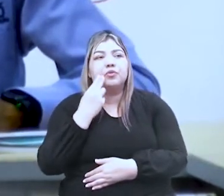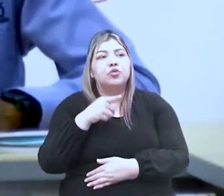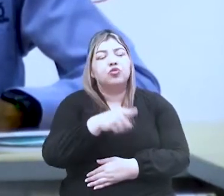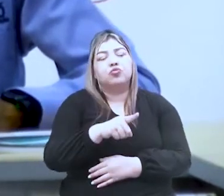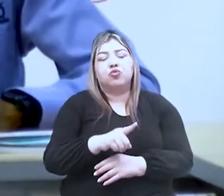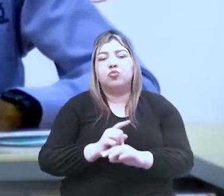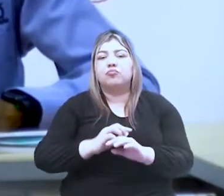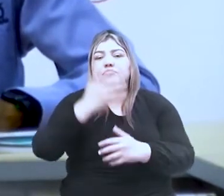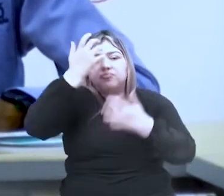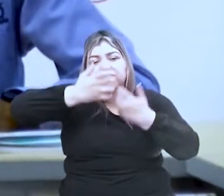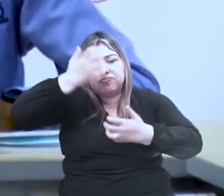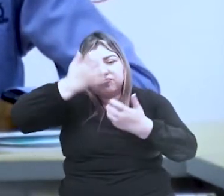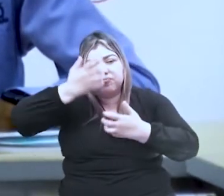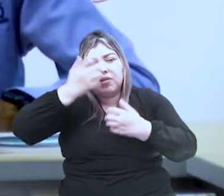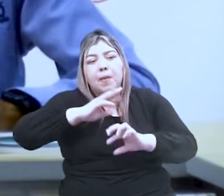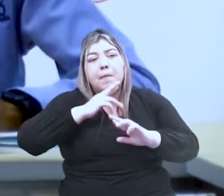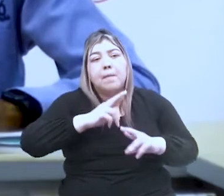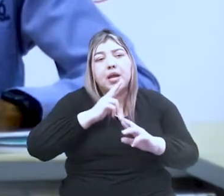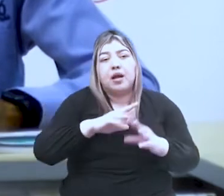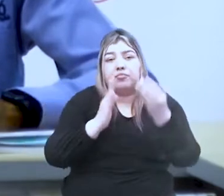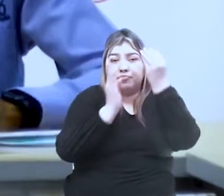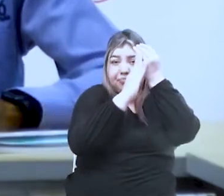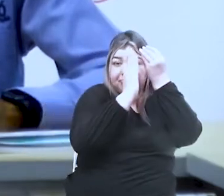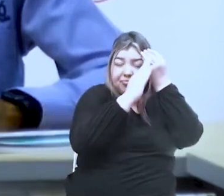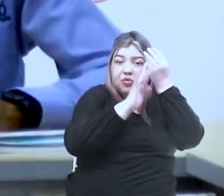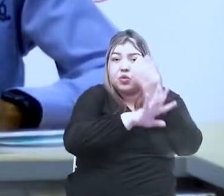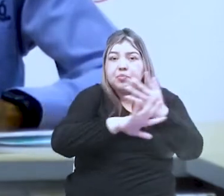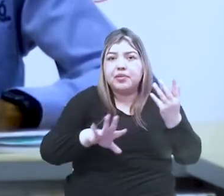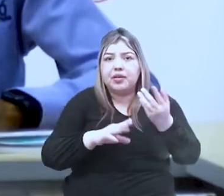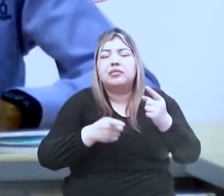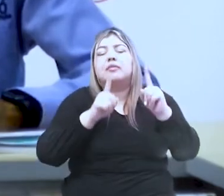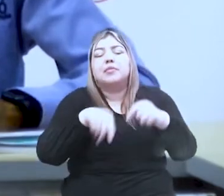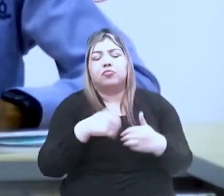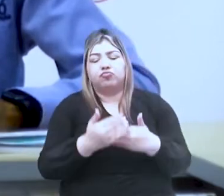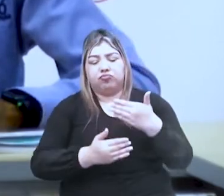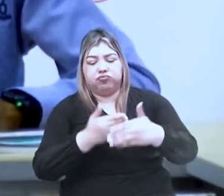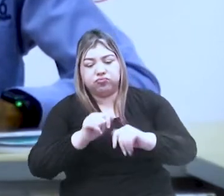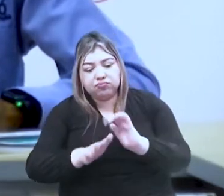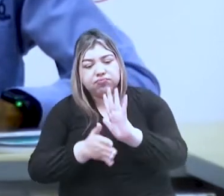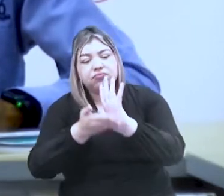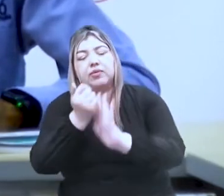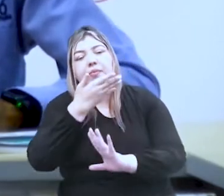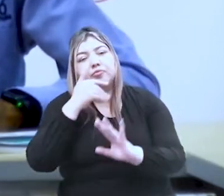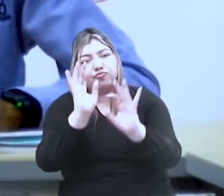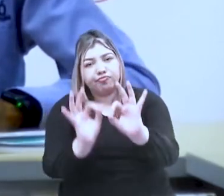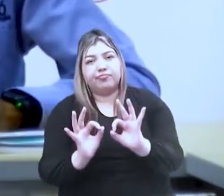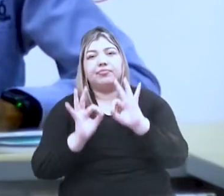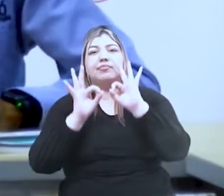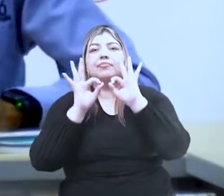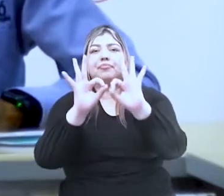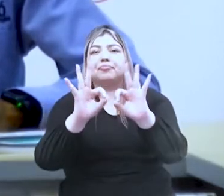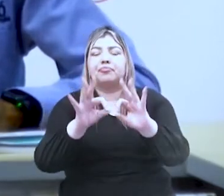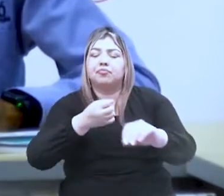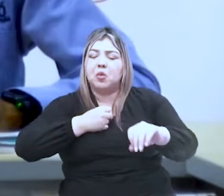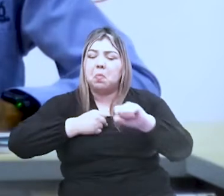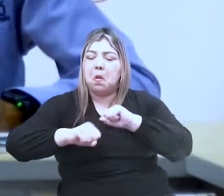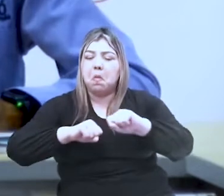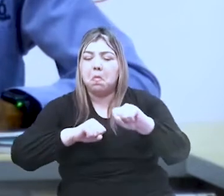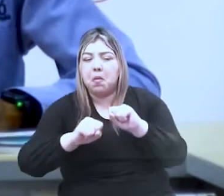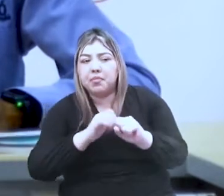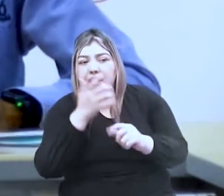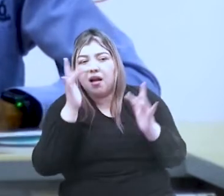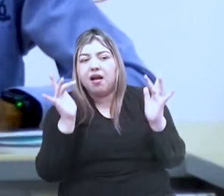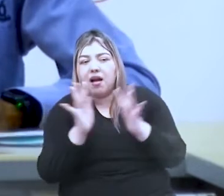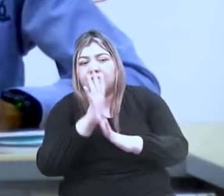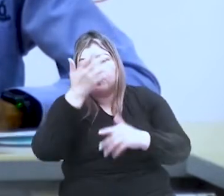evaluación, no solamente las que tienen que ver con las pruebas a ver, sino también la mejora en la calidad y la mejora también nuestra en lo que tiene que ver con evaluar para